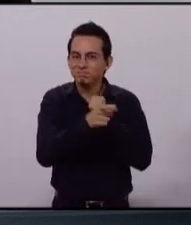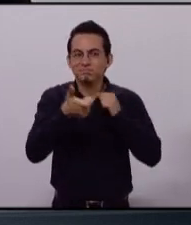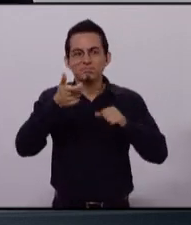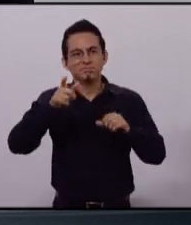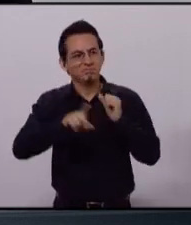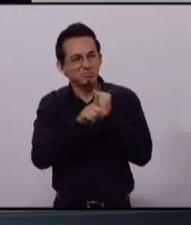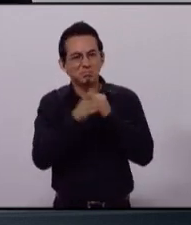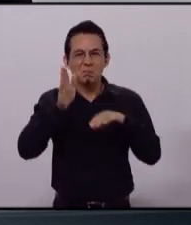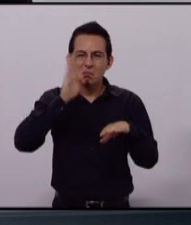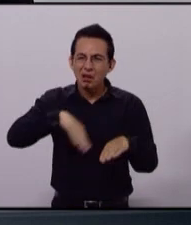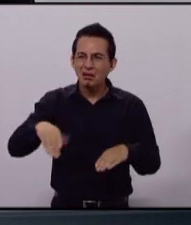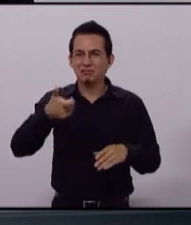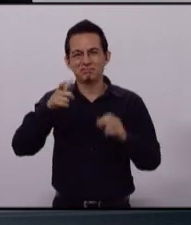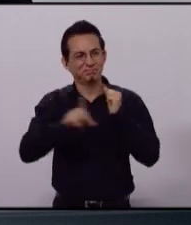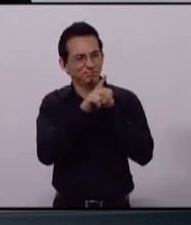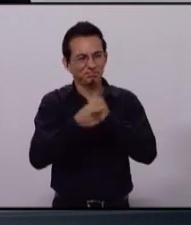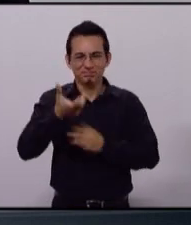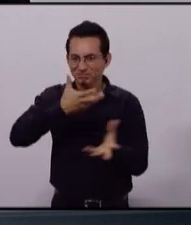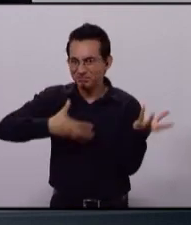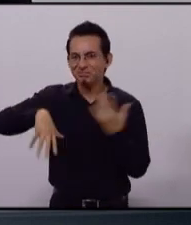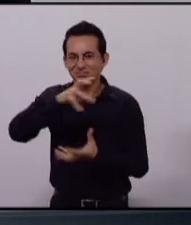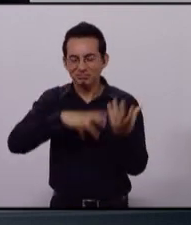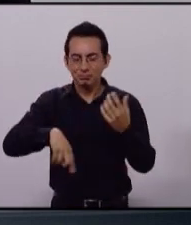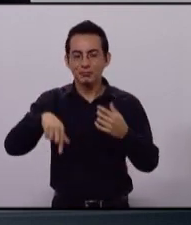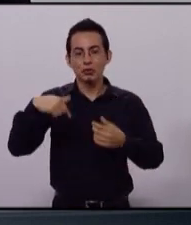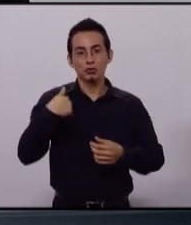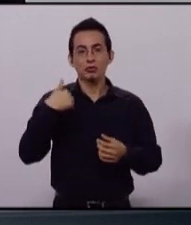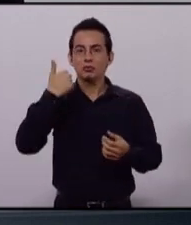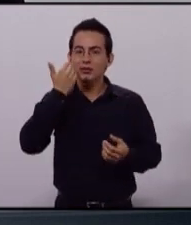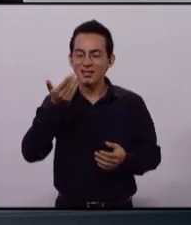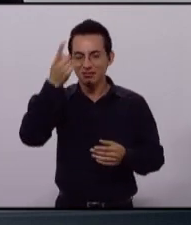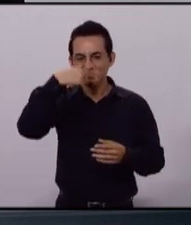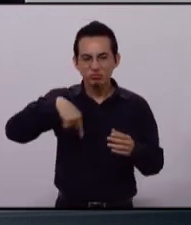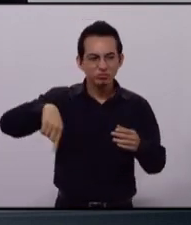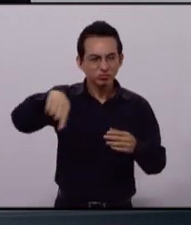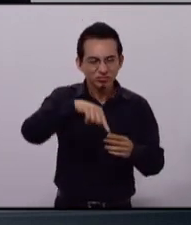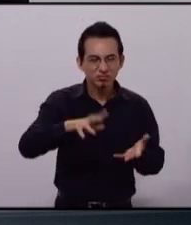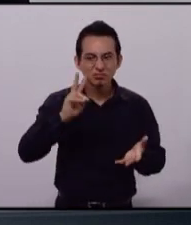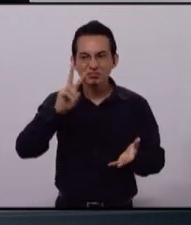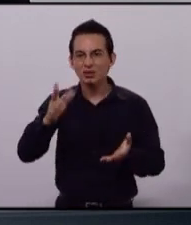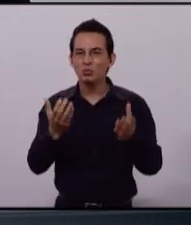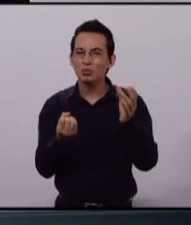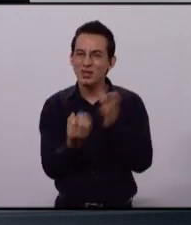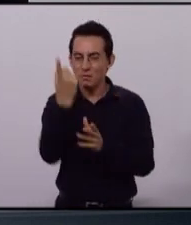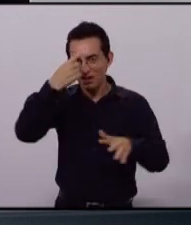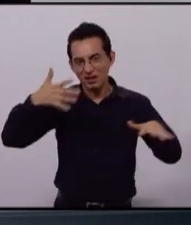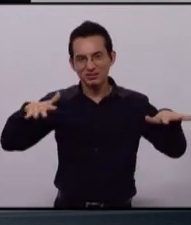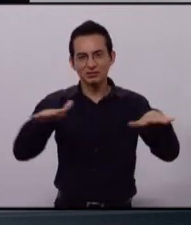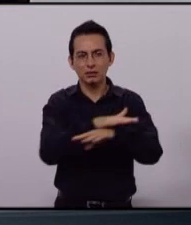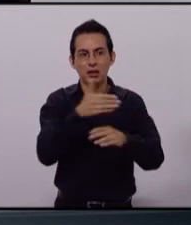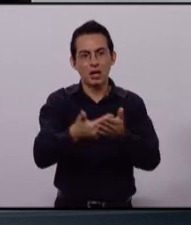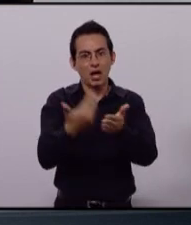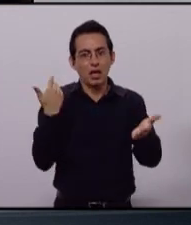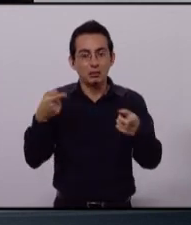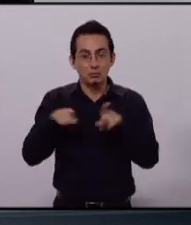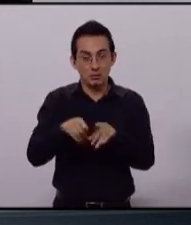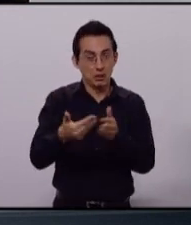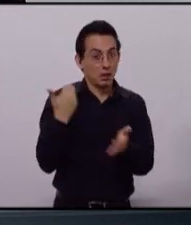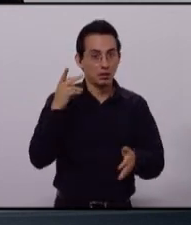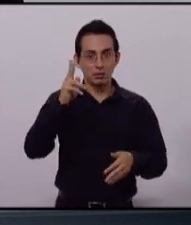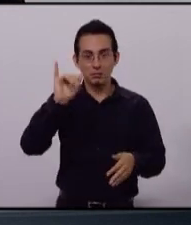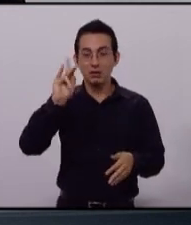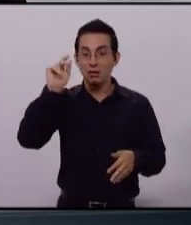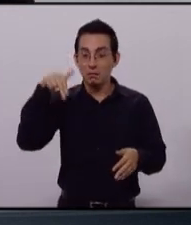economía, y con el fin de defender a los contribuyentes de la reforma fiscal que aprobaron en el Pacto por México, PRI, PAN y